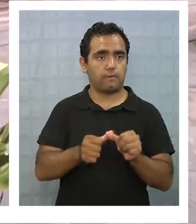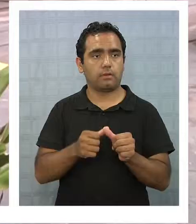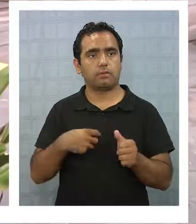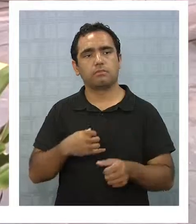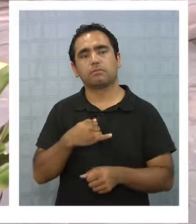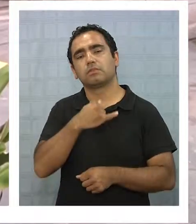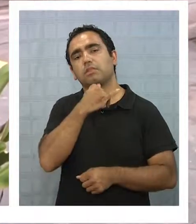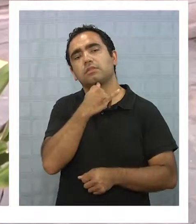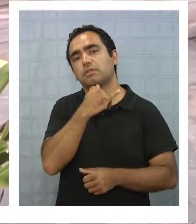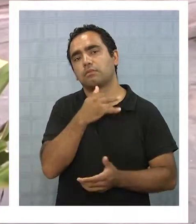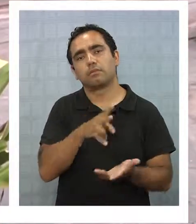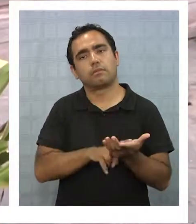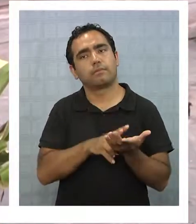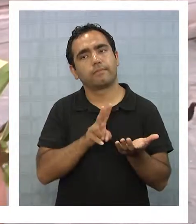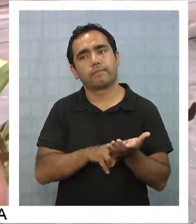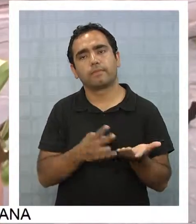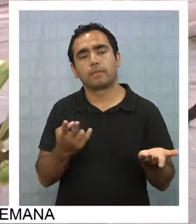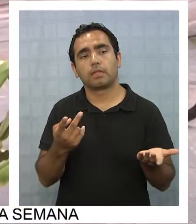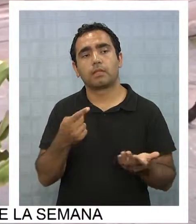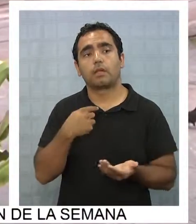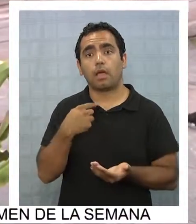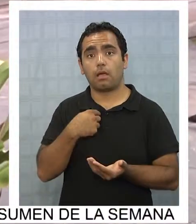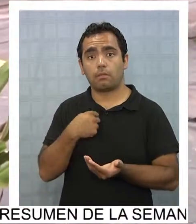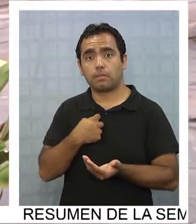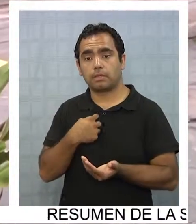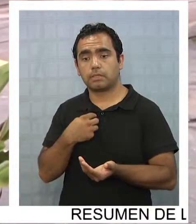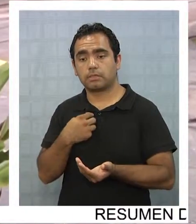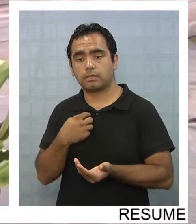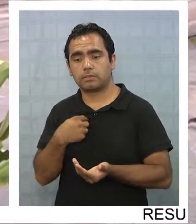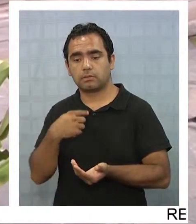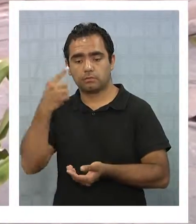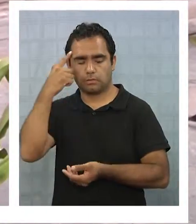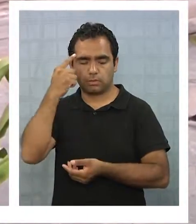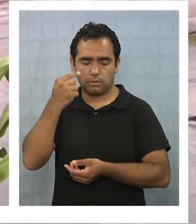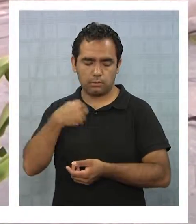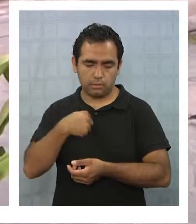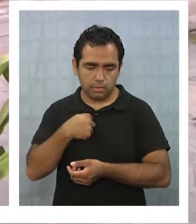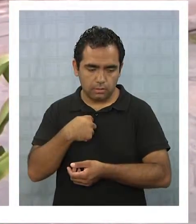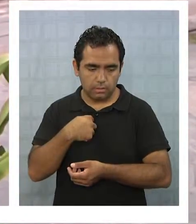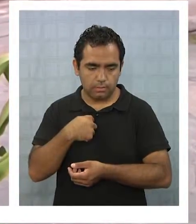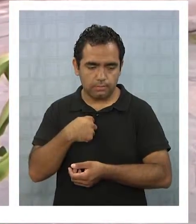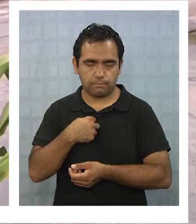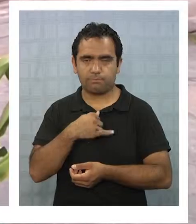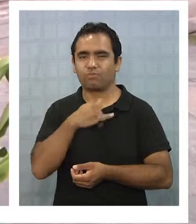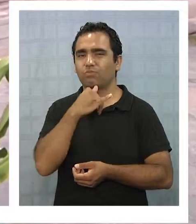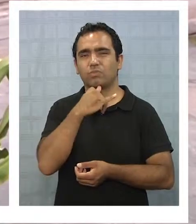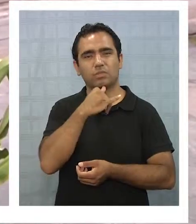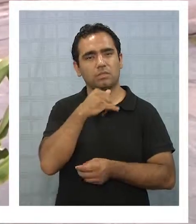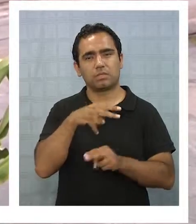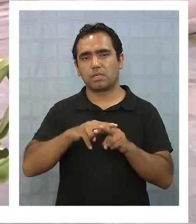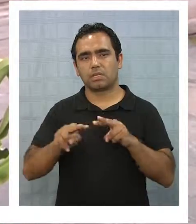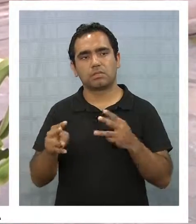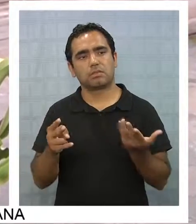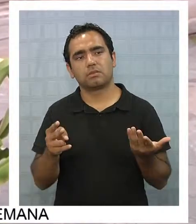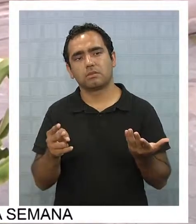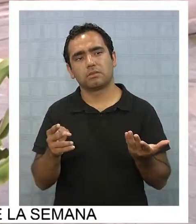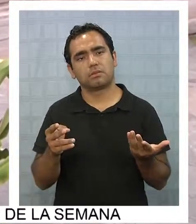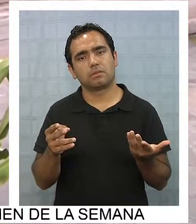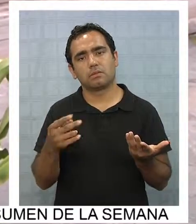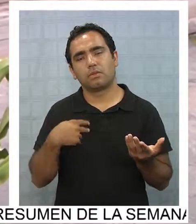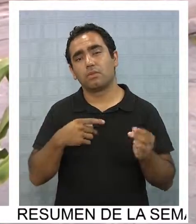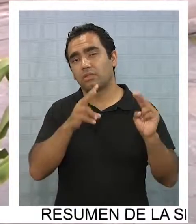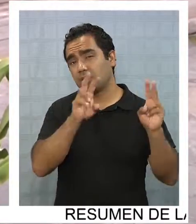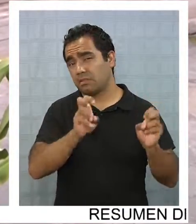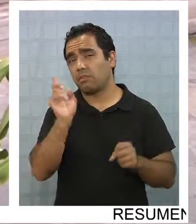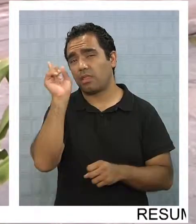Entonces, yo no sé, en realidad, quizás en el caso que a mí me pasara, quizás no sé qué haría en realidad.